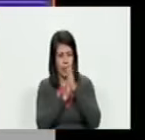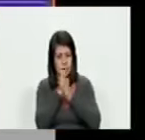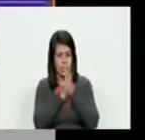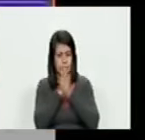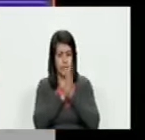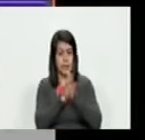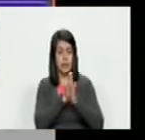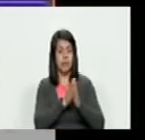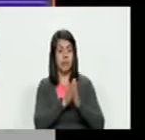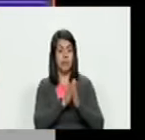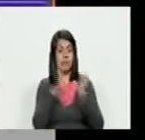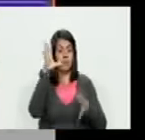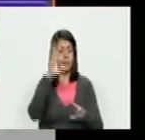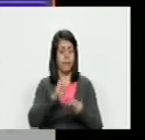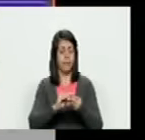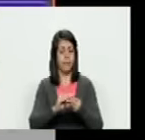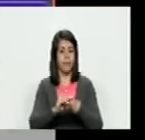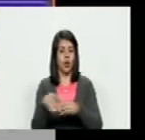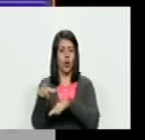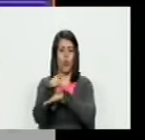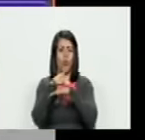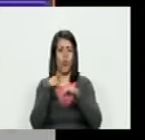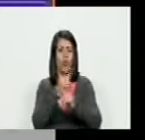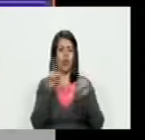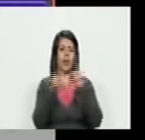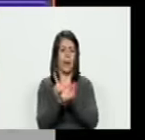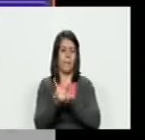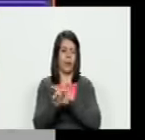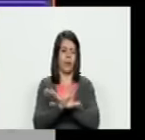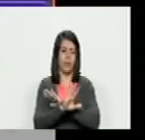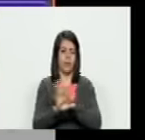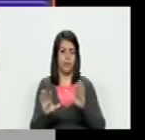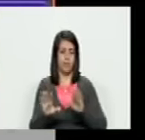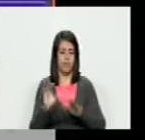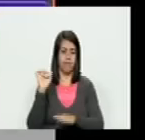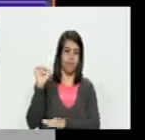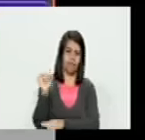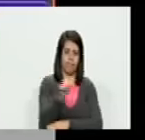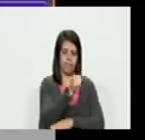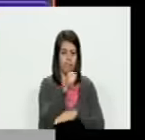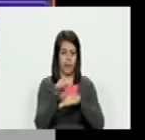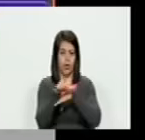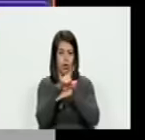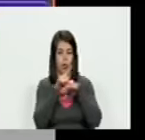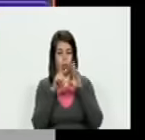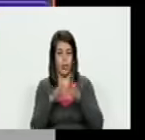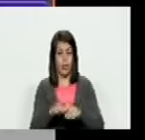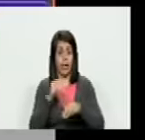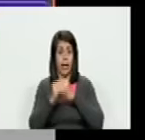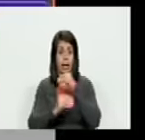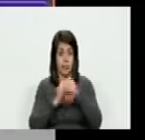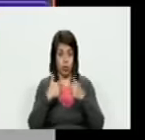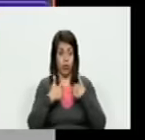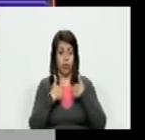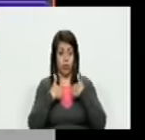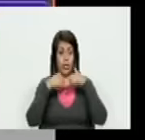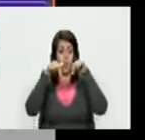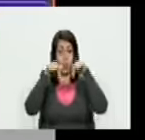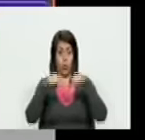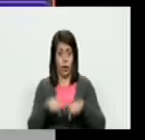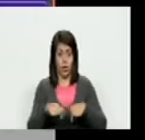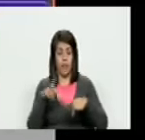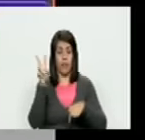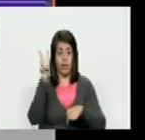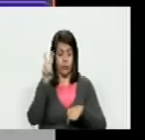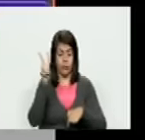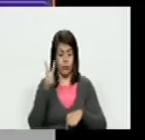el resultado es gobierno de transición es decir derrocan al gobierno local que es lo que estamos sufriendo nosotros en este momento